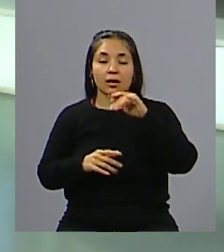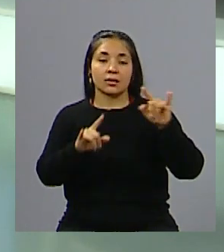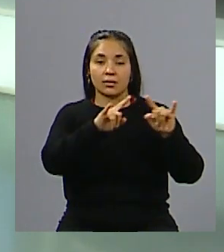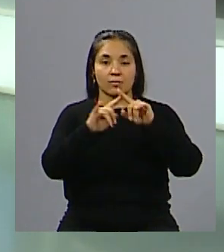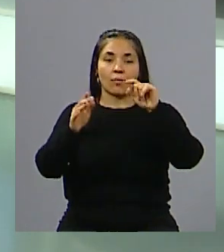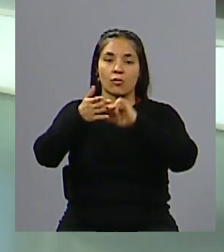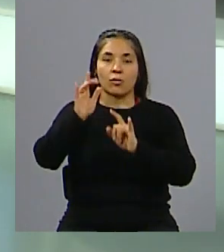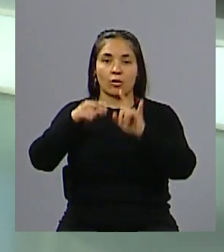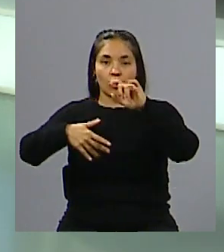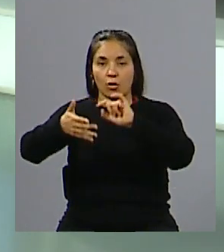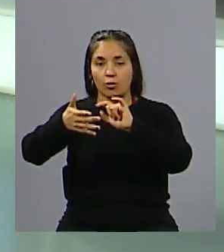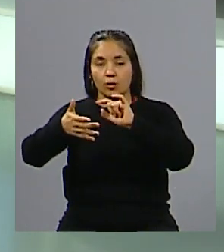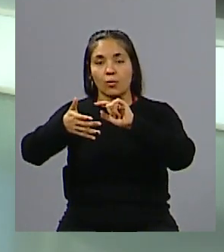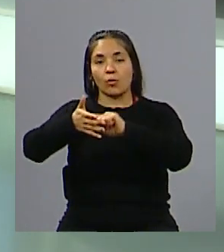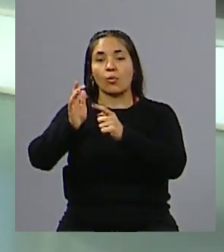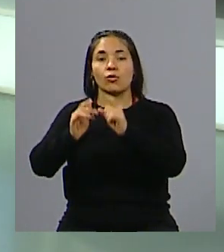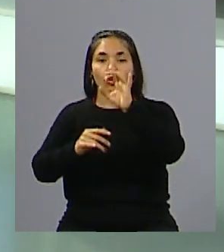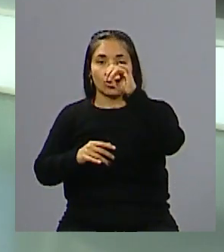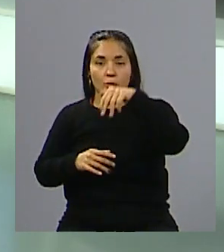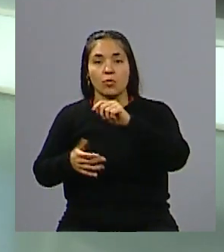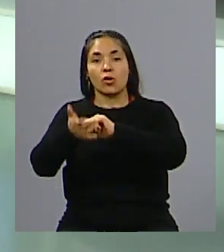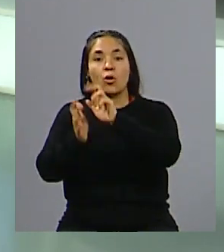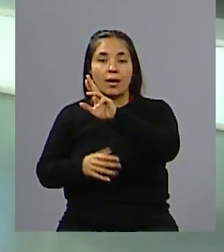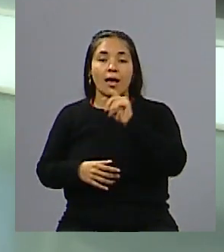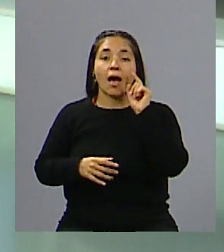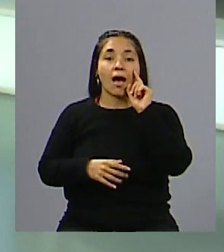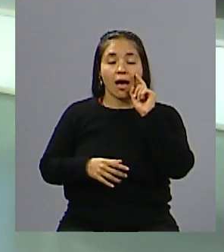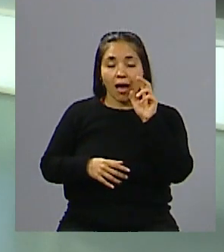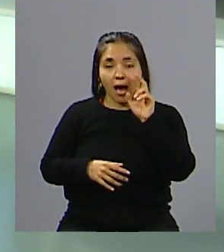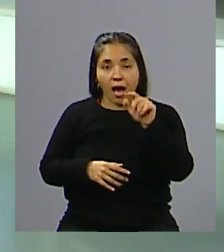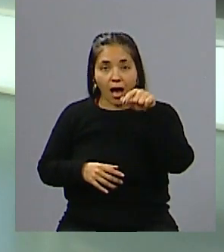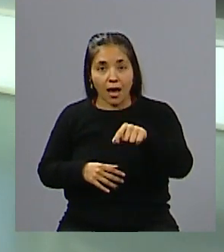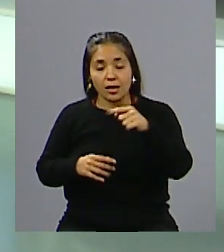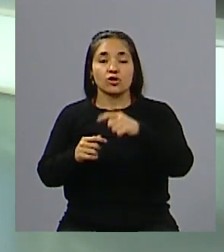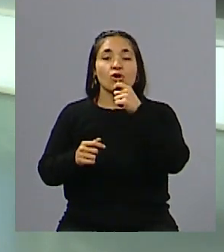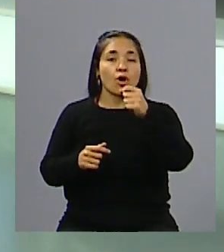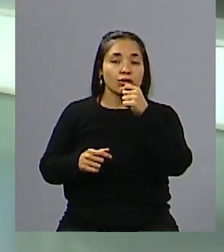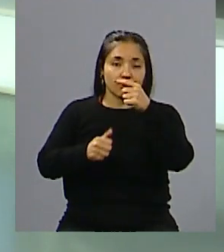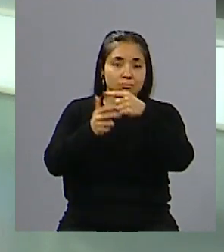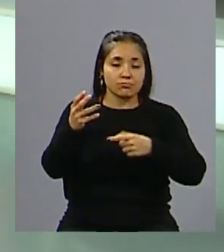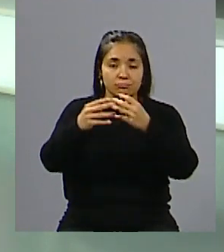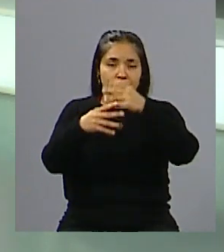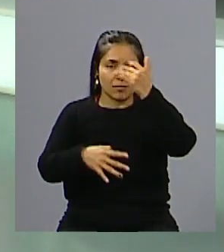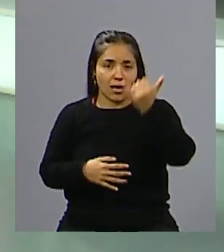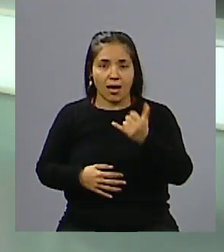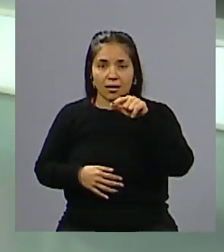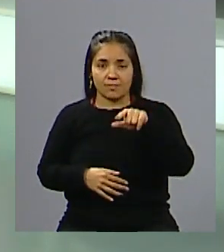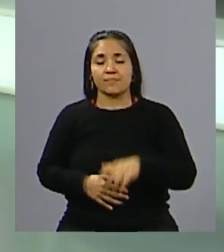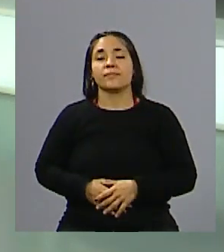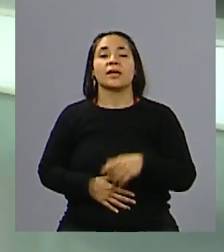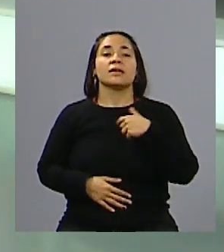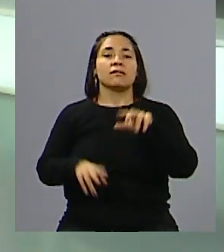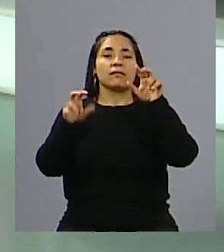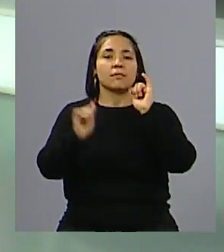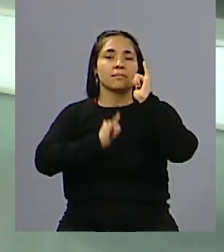.unidiversidad.com.ar se van a encontrar con el repaso de las notas que hacemos en Apuntes. veníamos hablando de, ni una menos, de